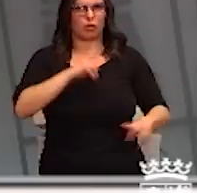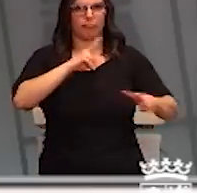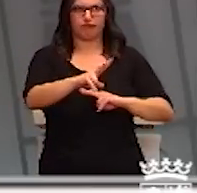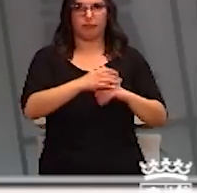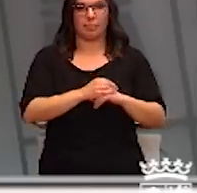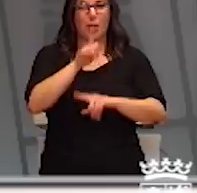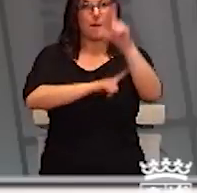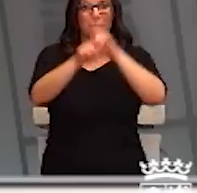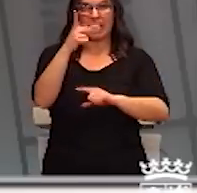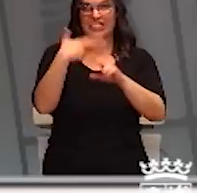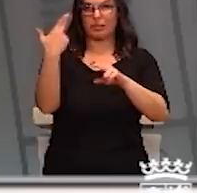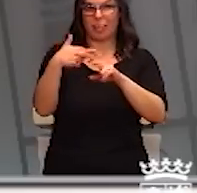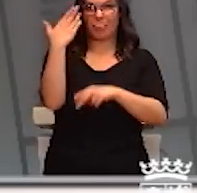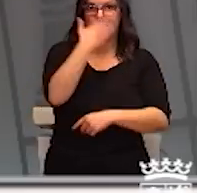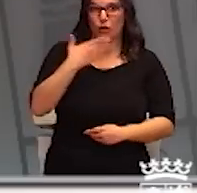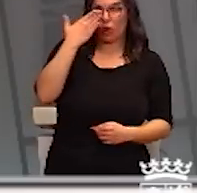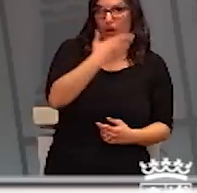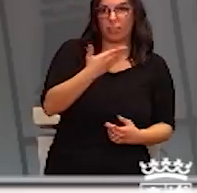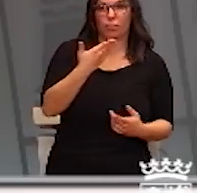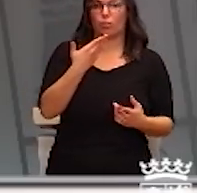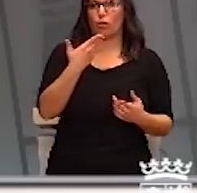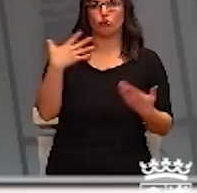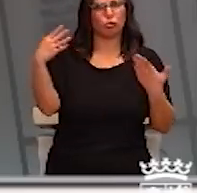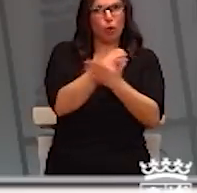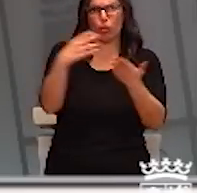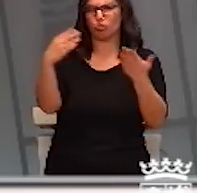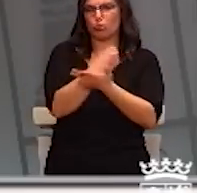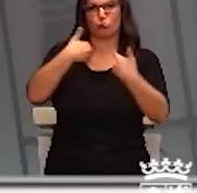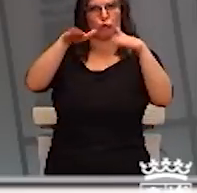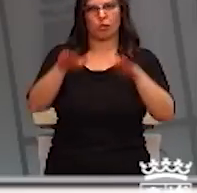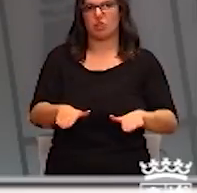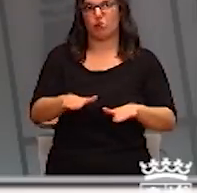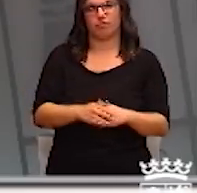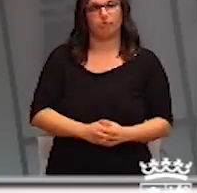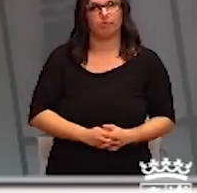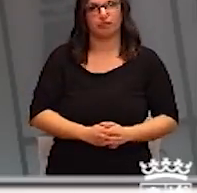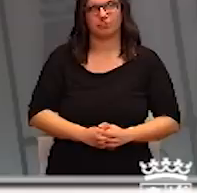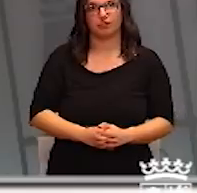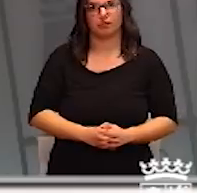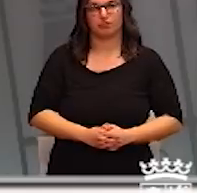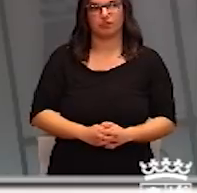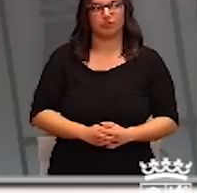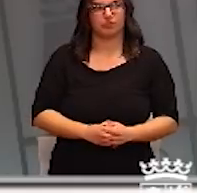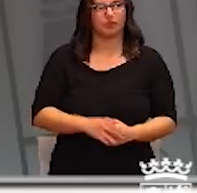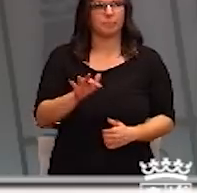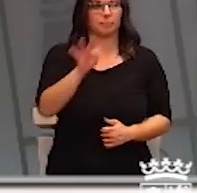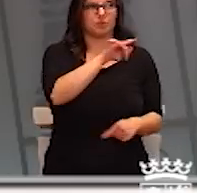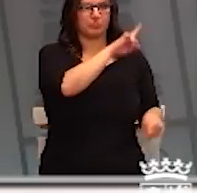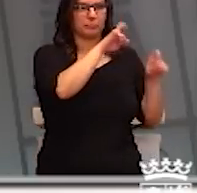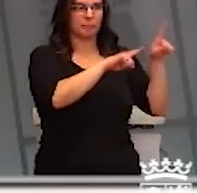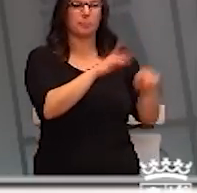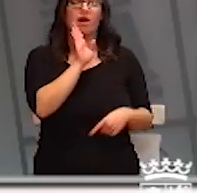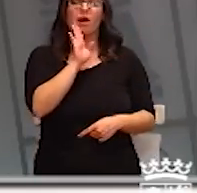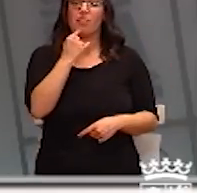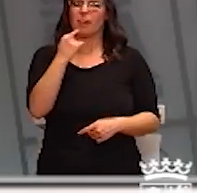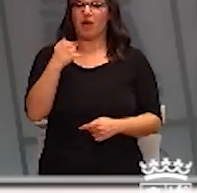escolares, todas las actividades que son más allá de la hora lectiva, están suspendidas desde el día de hoy. ¿La fecha que ha indicado el principio